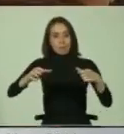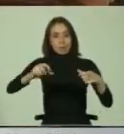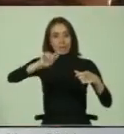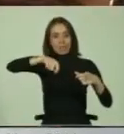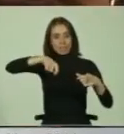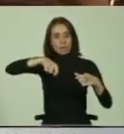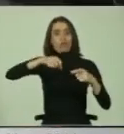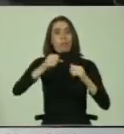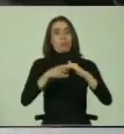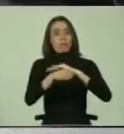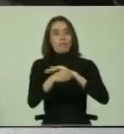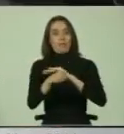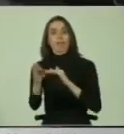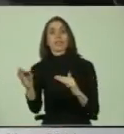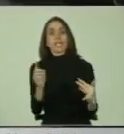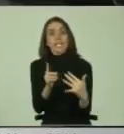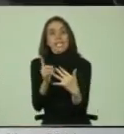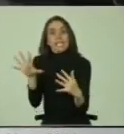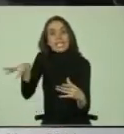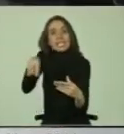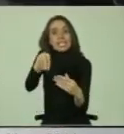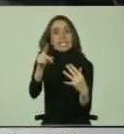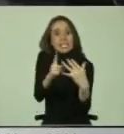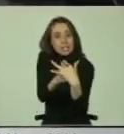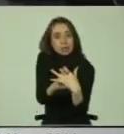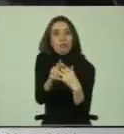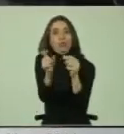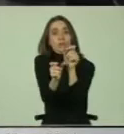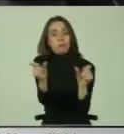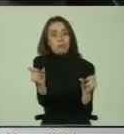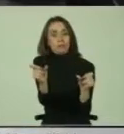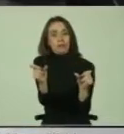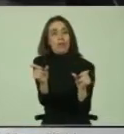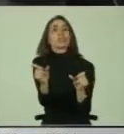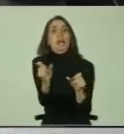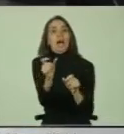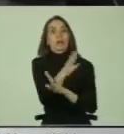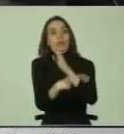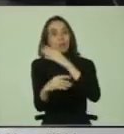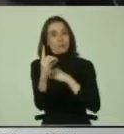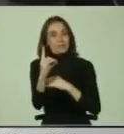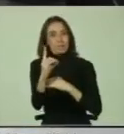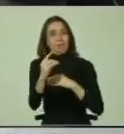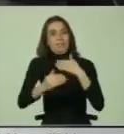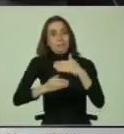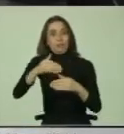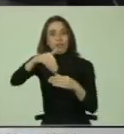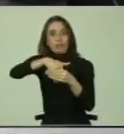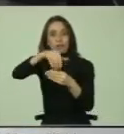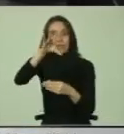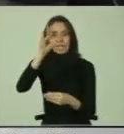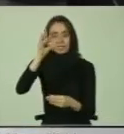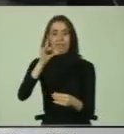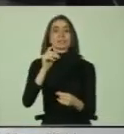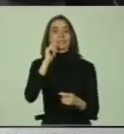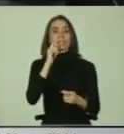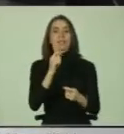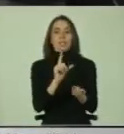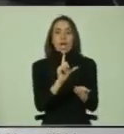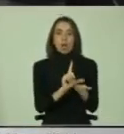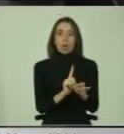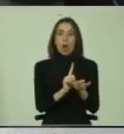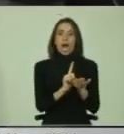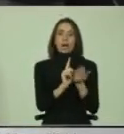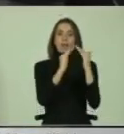inclusión de personas con discapacidad en los procesos electorales implica también que los locales de votación